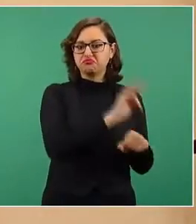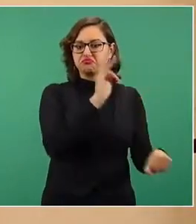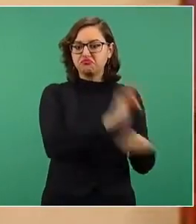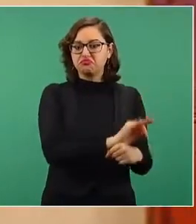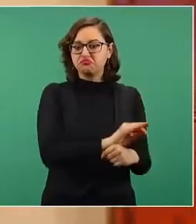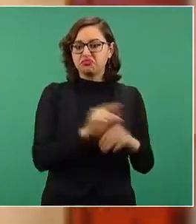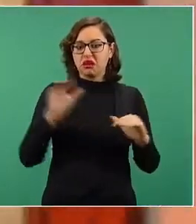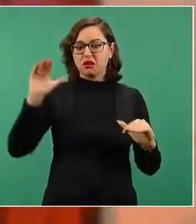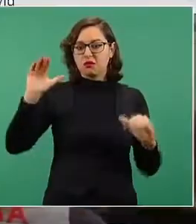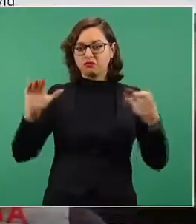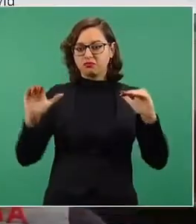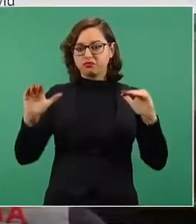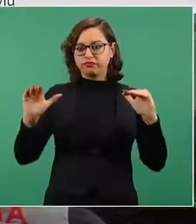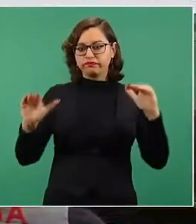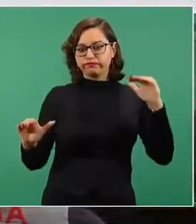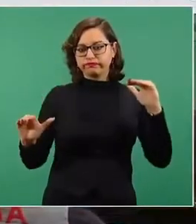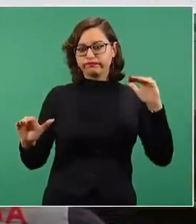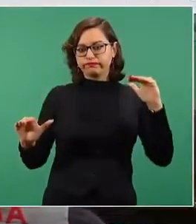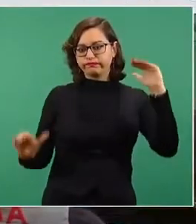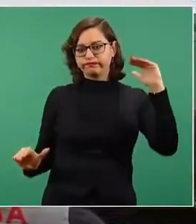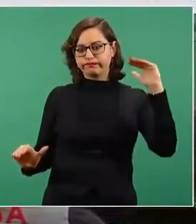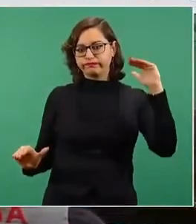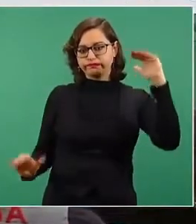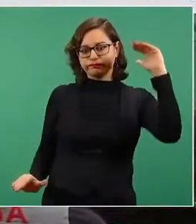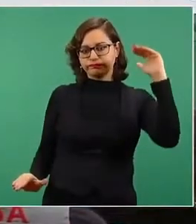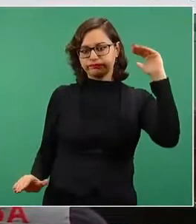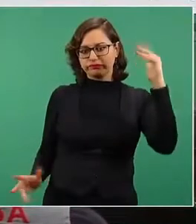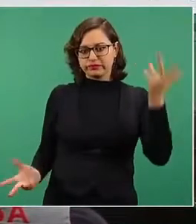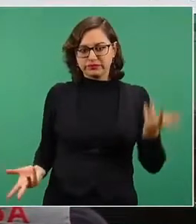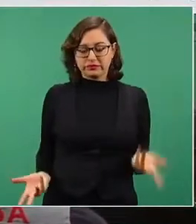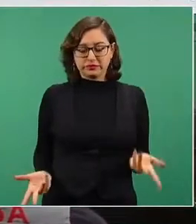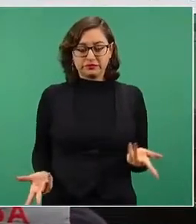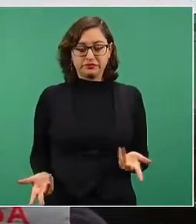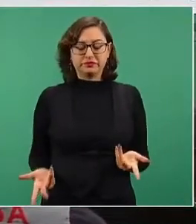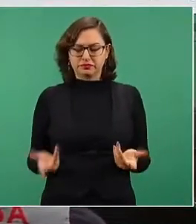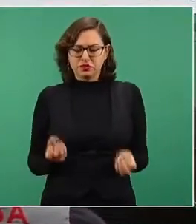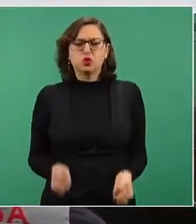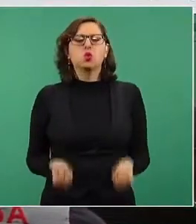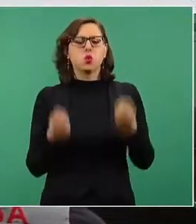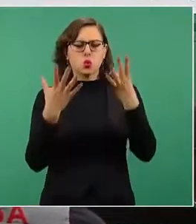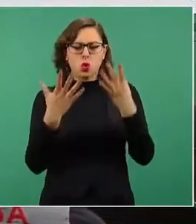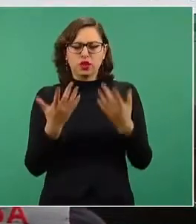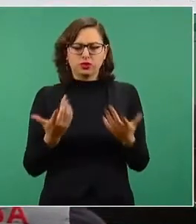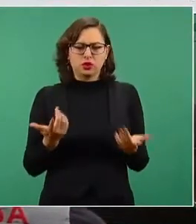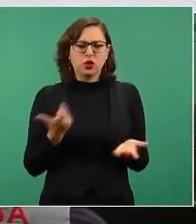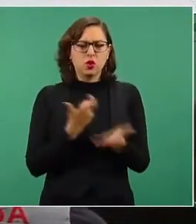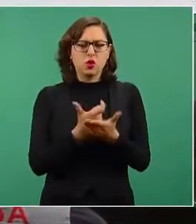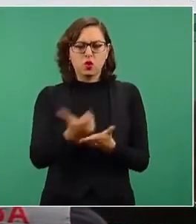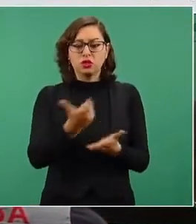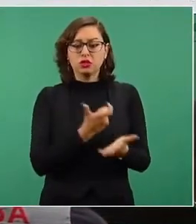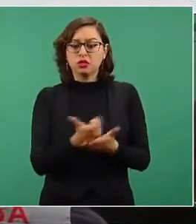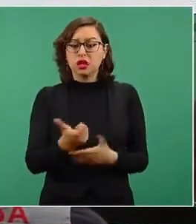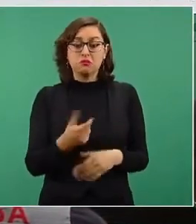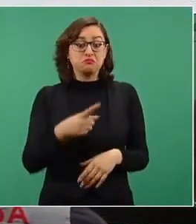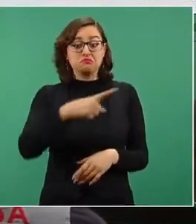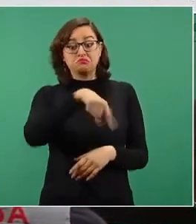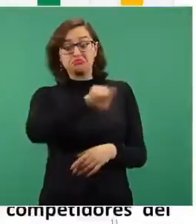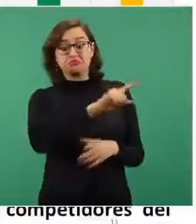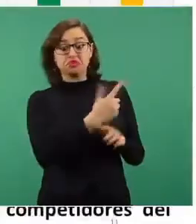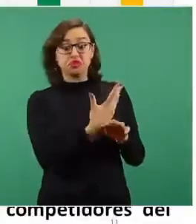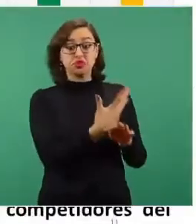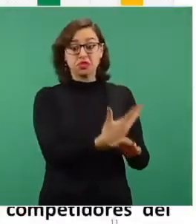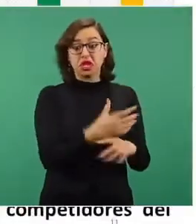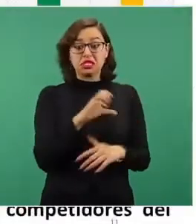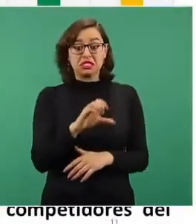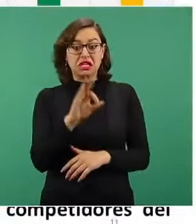social. Le damos a la siguiente, por favor. Estas son las tarifas. Porque dicen, no, no, es que la